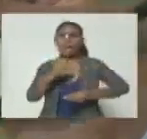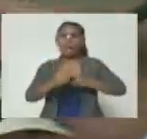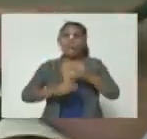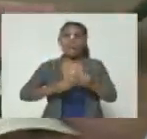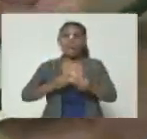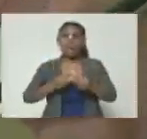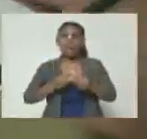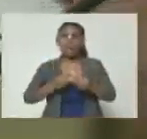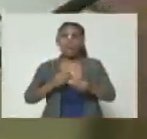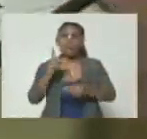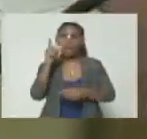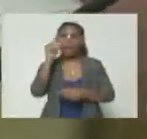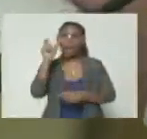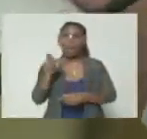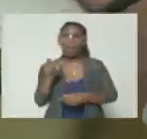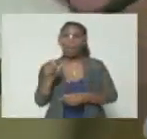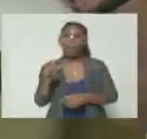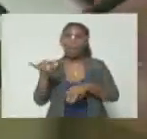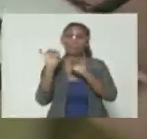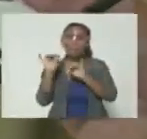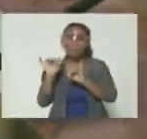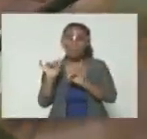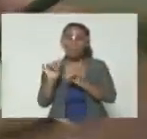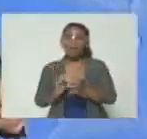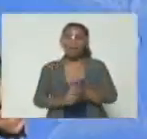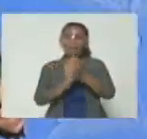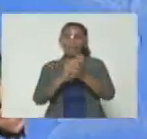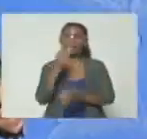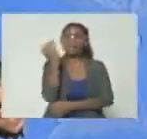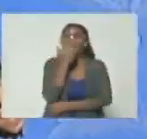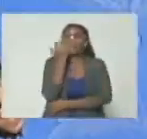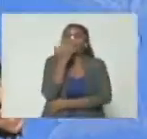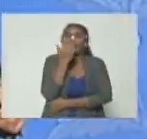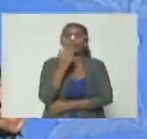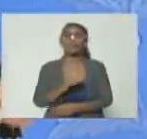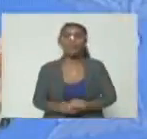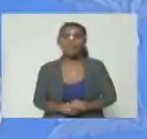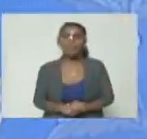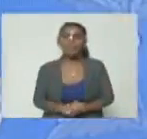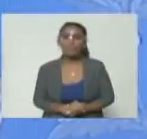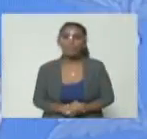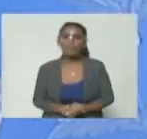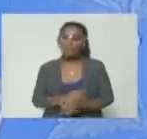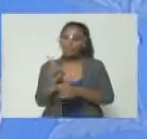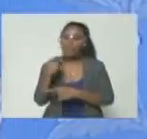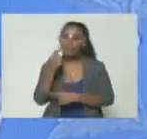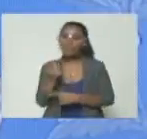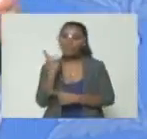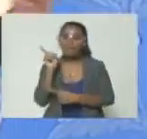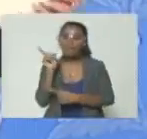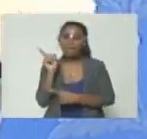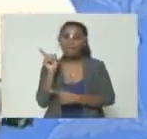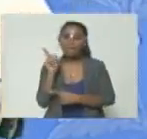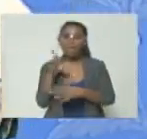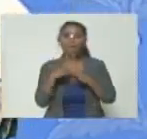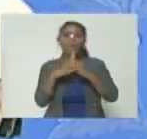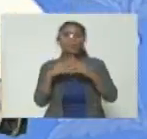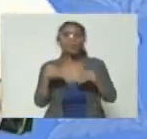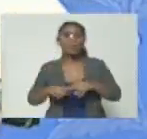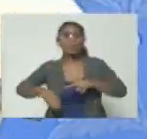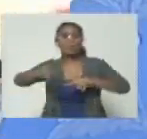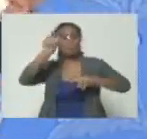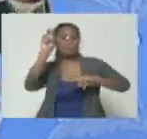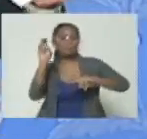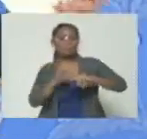y Graterón le dice así mismo es líder jejejeje es decir todos nos sentamos